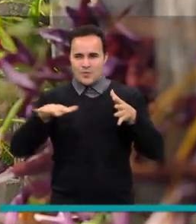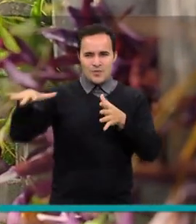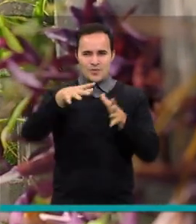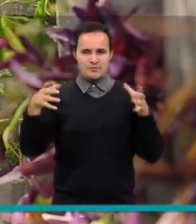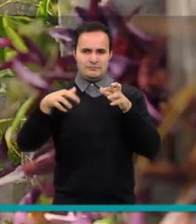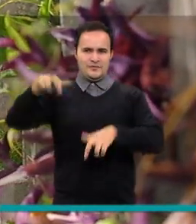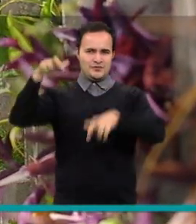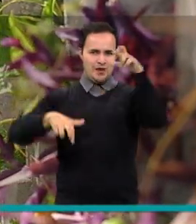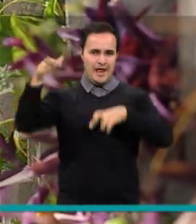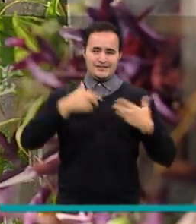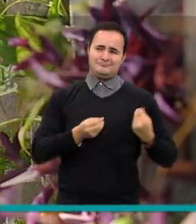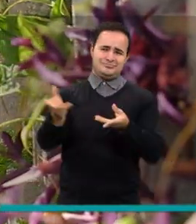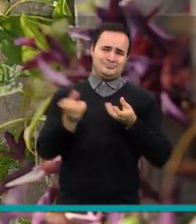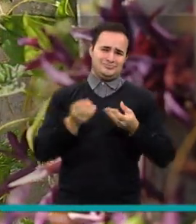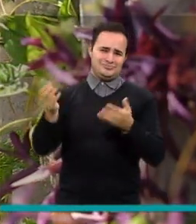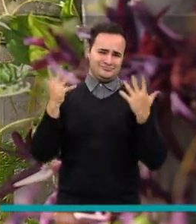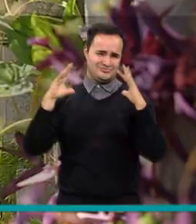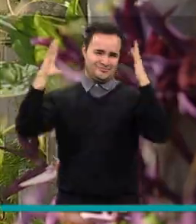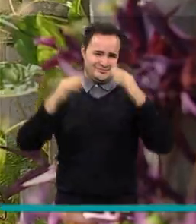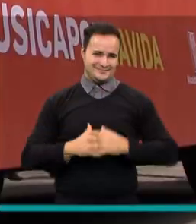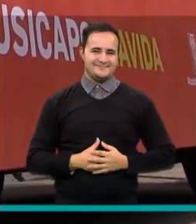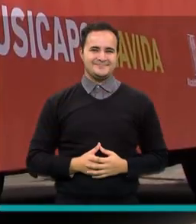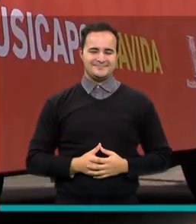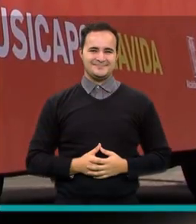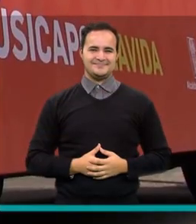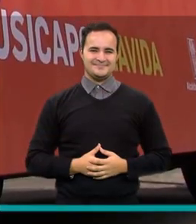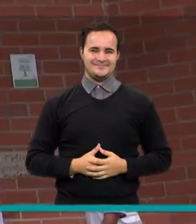días ha recibido emotivos mensajes.